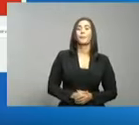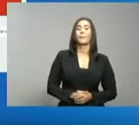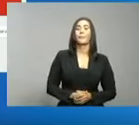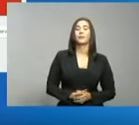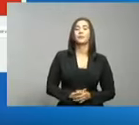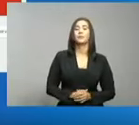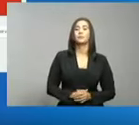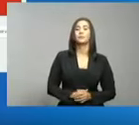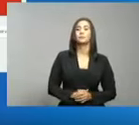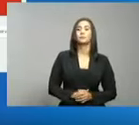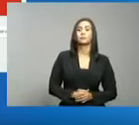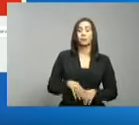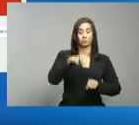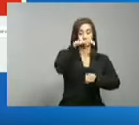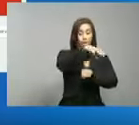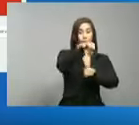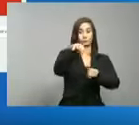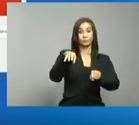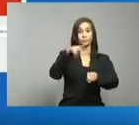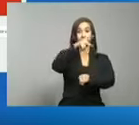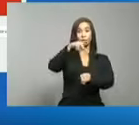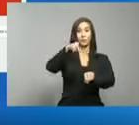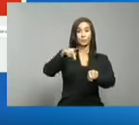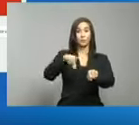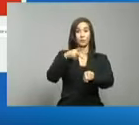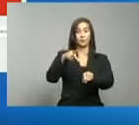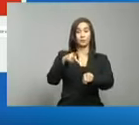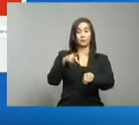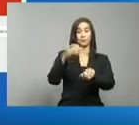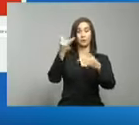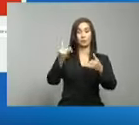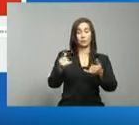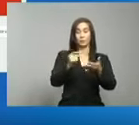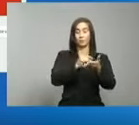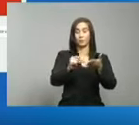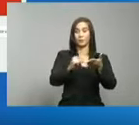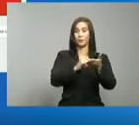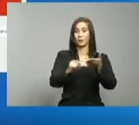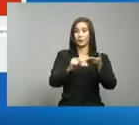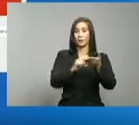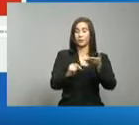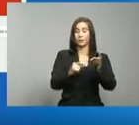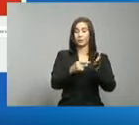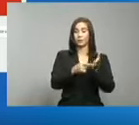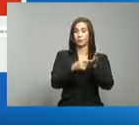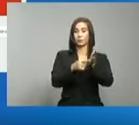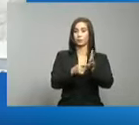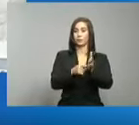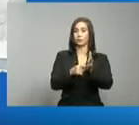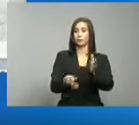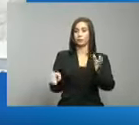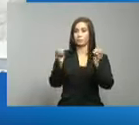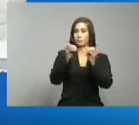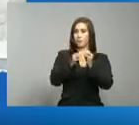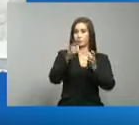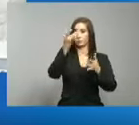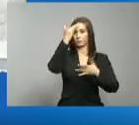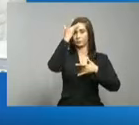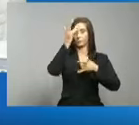La distribución por provincia. Vamos a leer los casos que muestran casos nuevos.